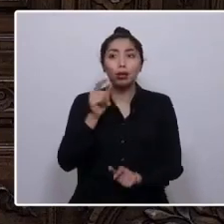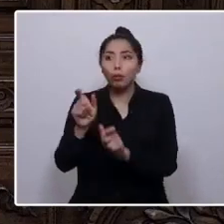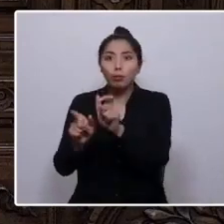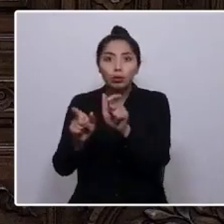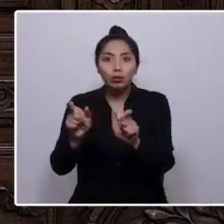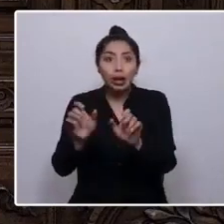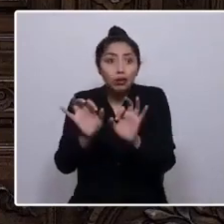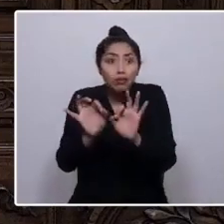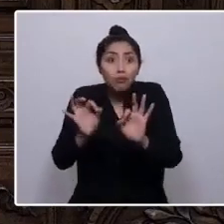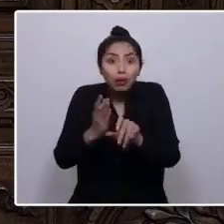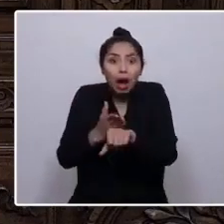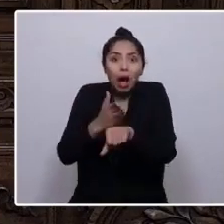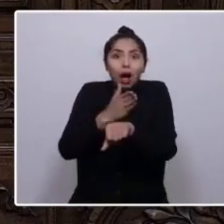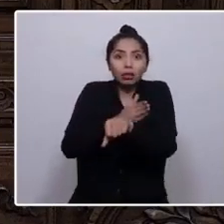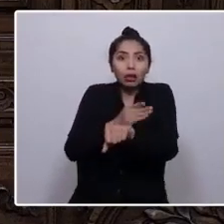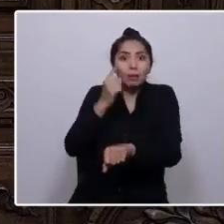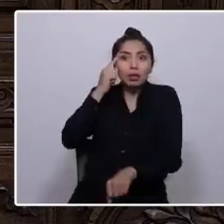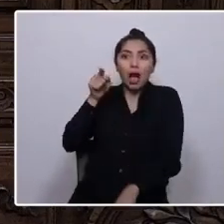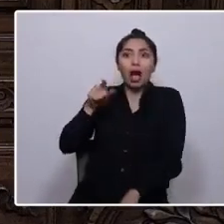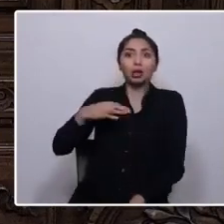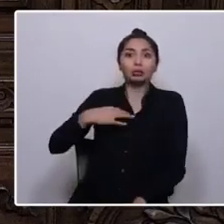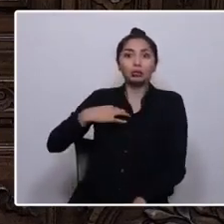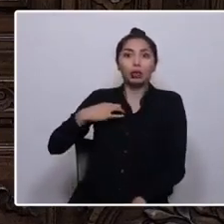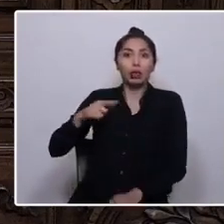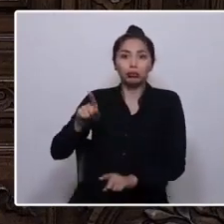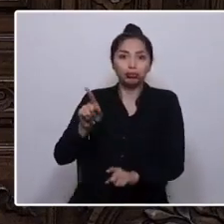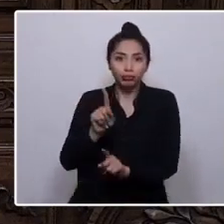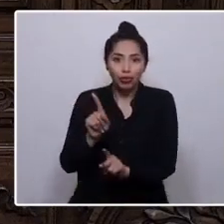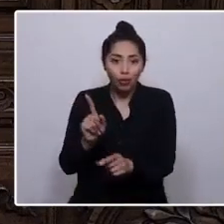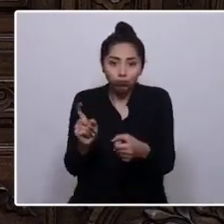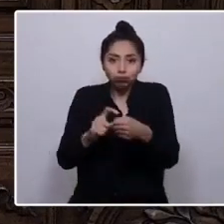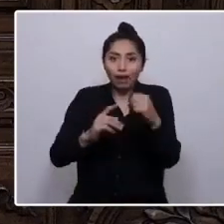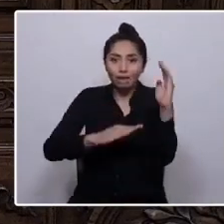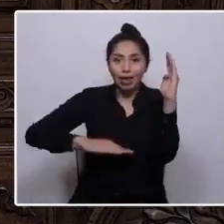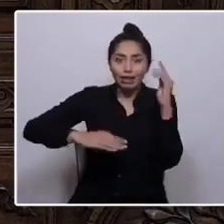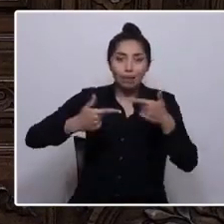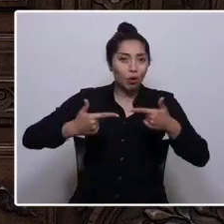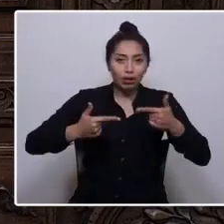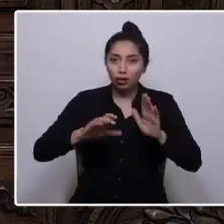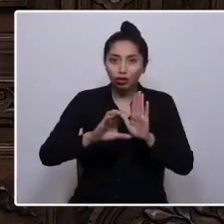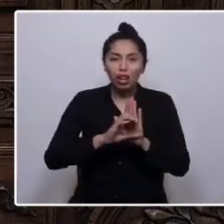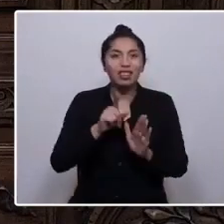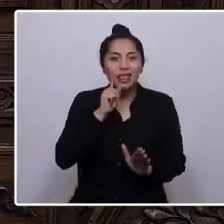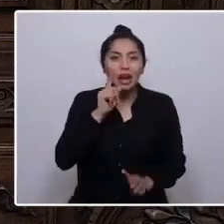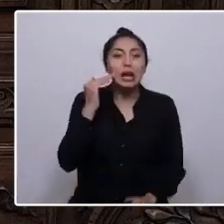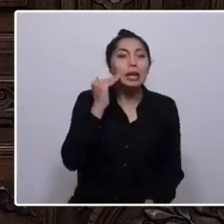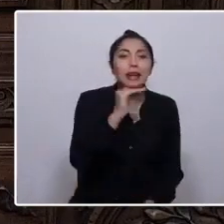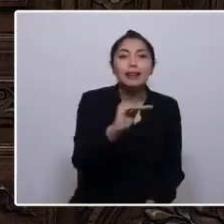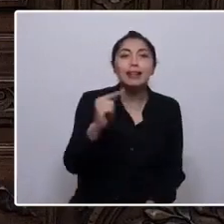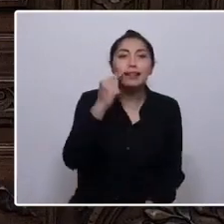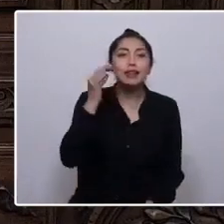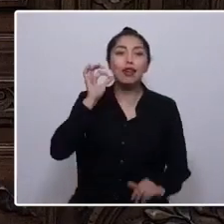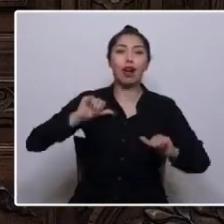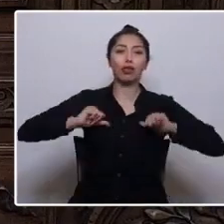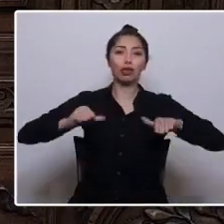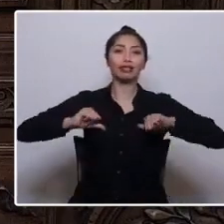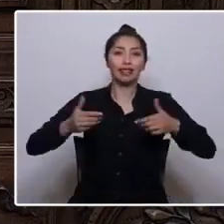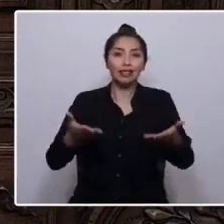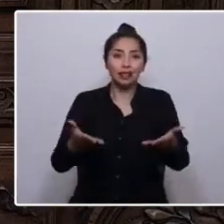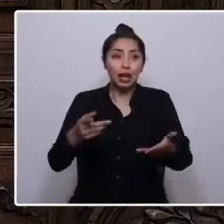antes fueron debidamente considerados en nuestra base política y constitucional. Los niños, niñas y adolescentes que nos quieren